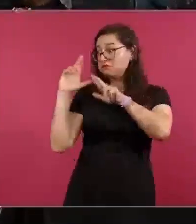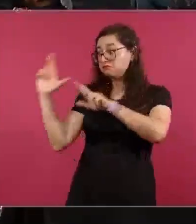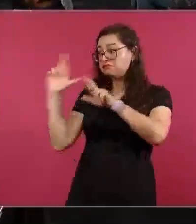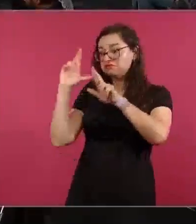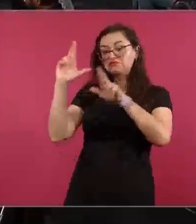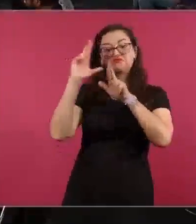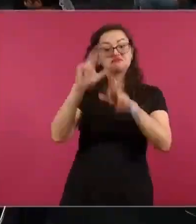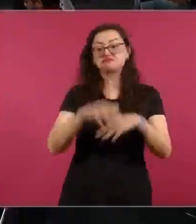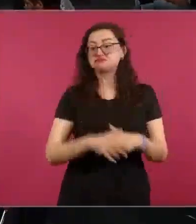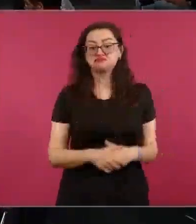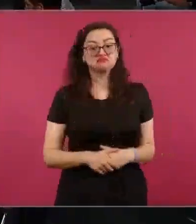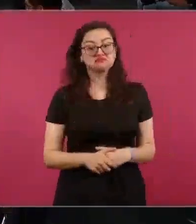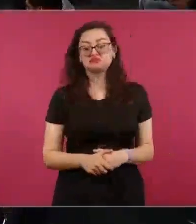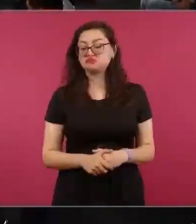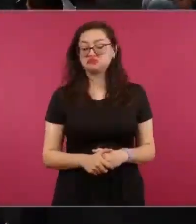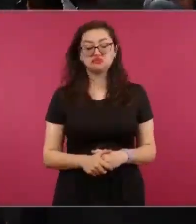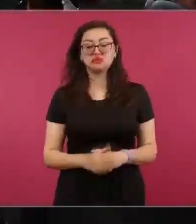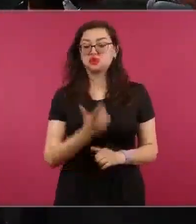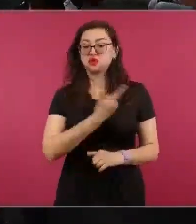Ayer, por ejemplo,